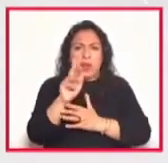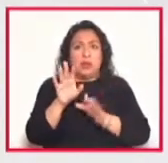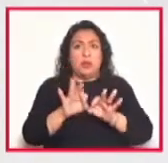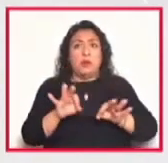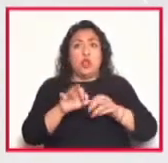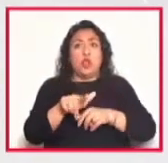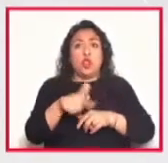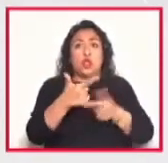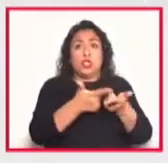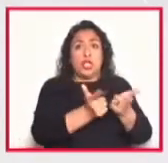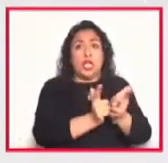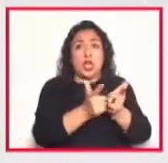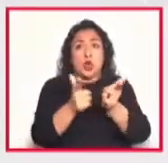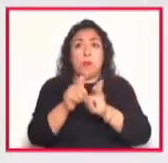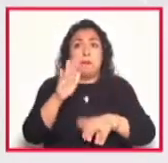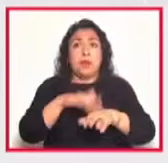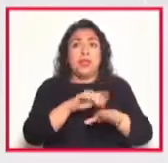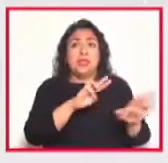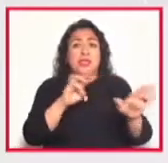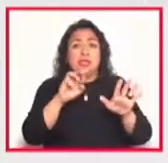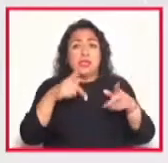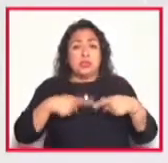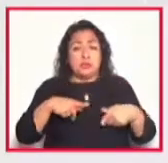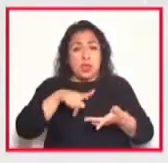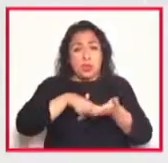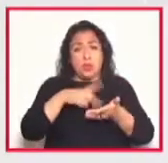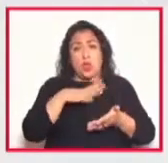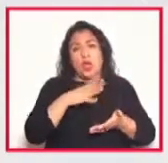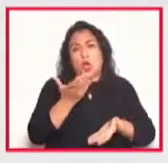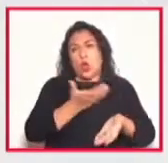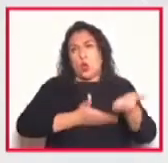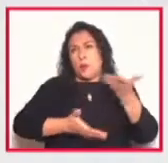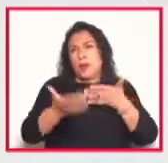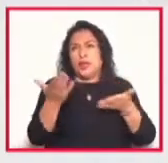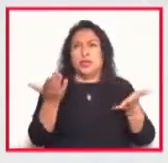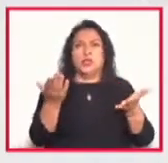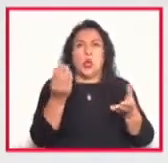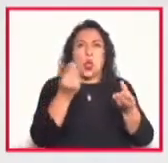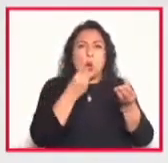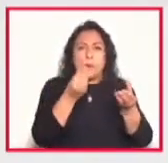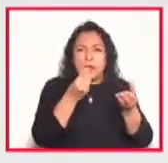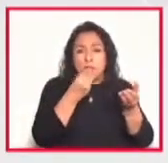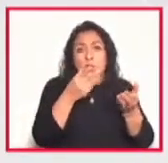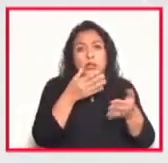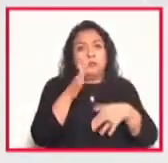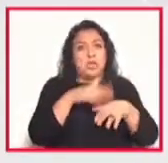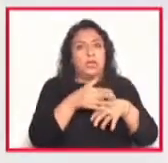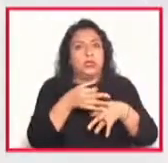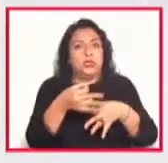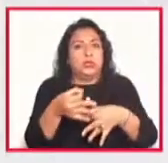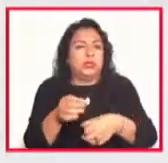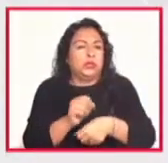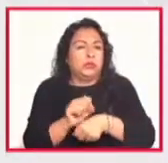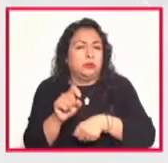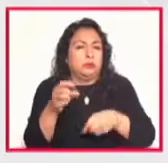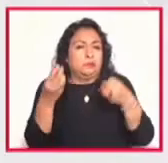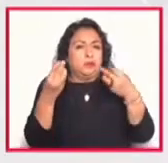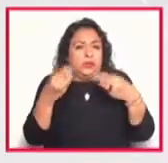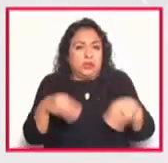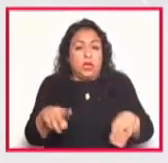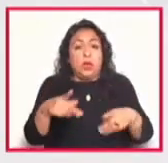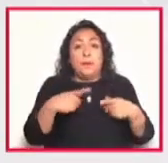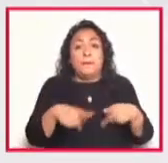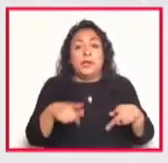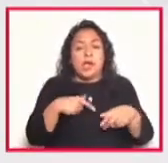personas tienen aquí su comercio desde comedores que sería lo más atractivo y sencillo de un mercado donde la gente